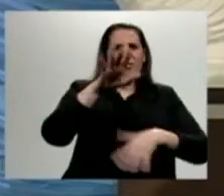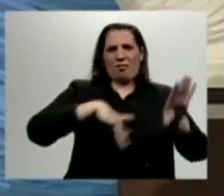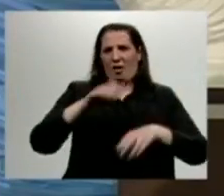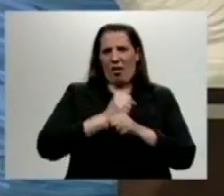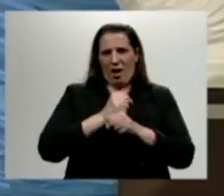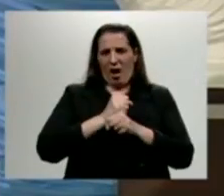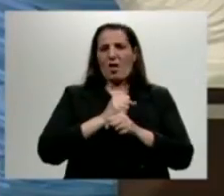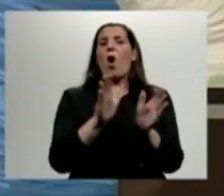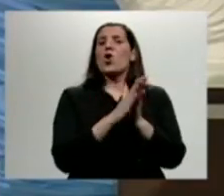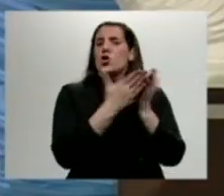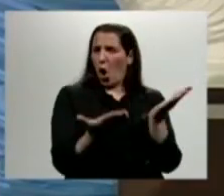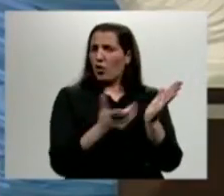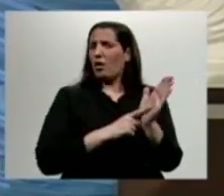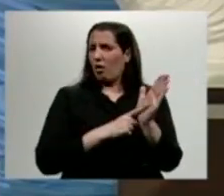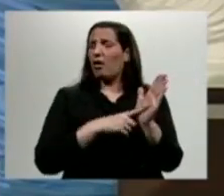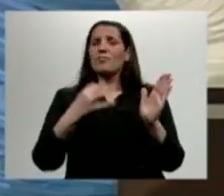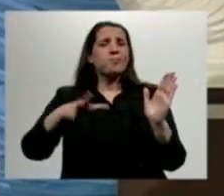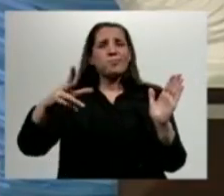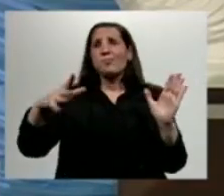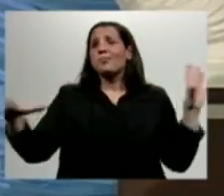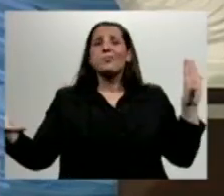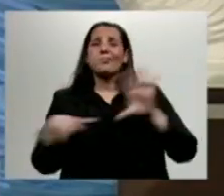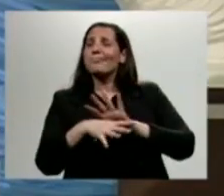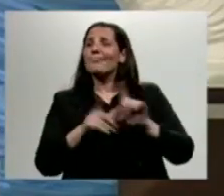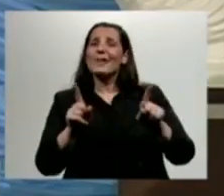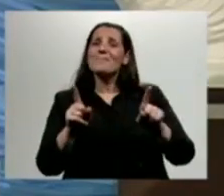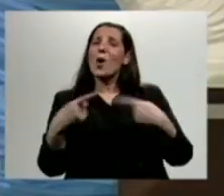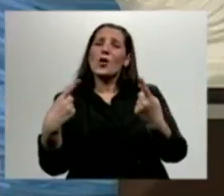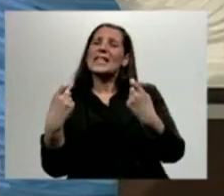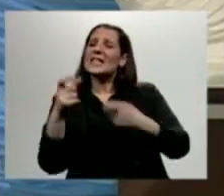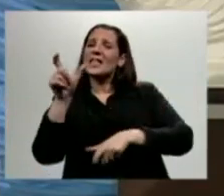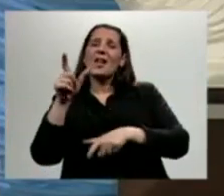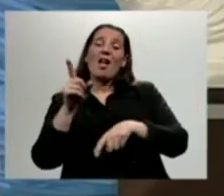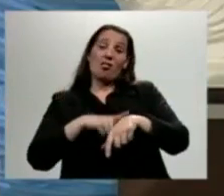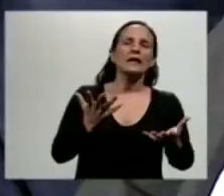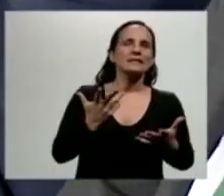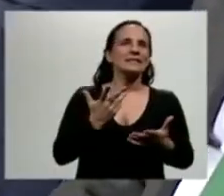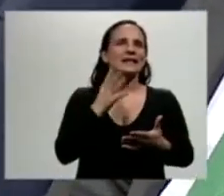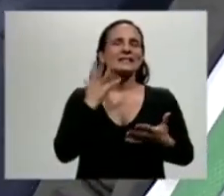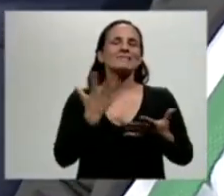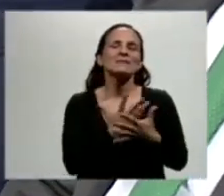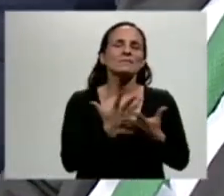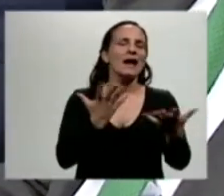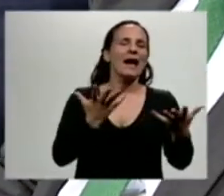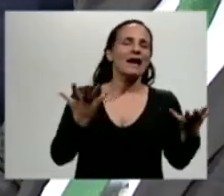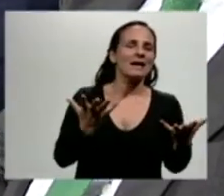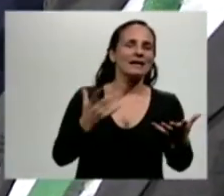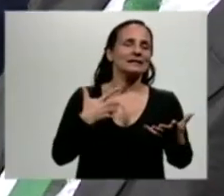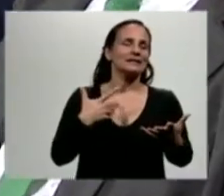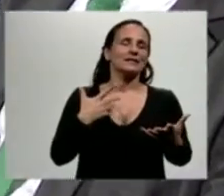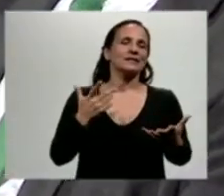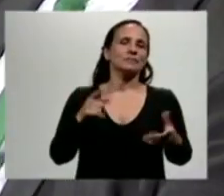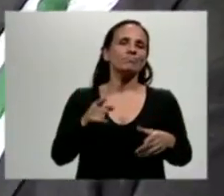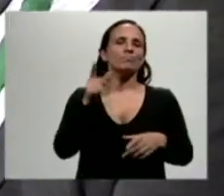un código de acuerdo a lo que establece y requieren los tiempos y la sociedad. Es un producto